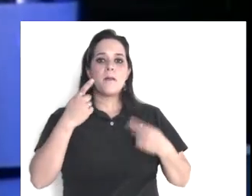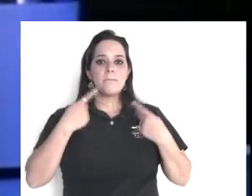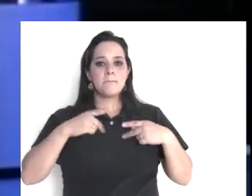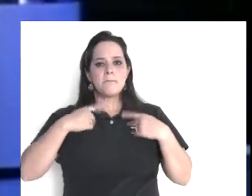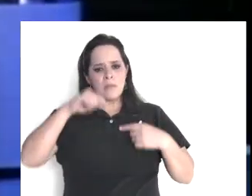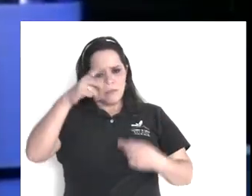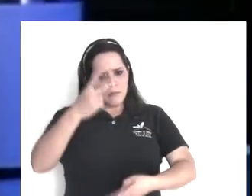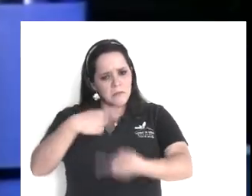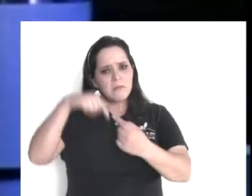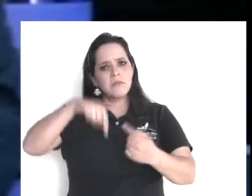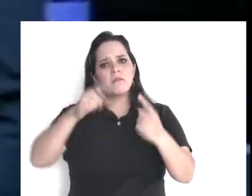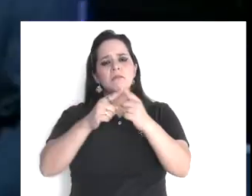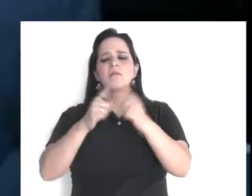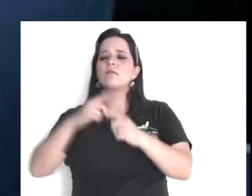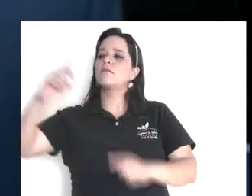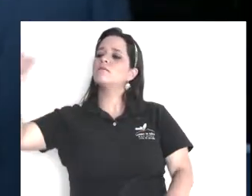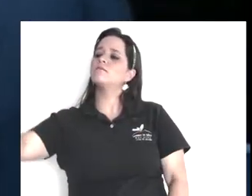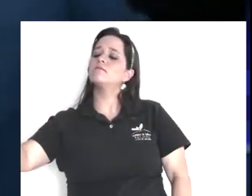hola hermano,